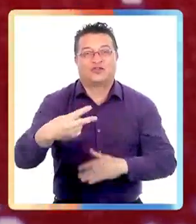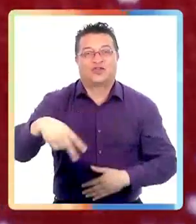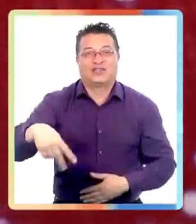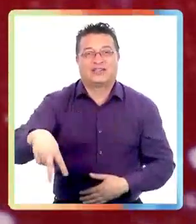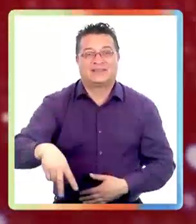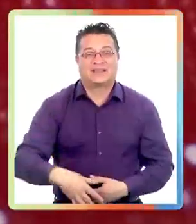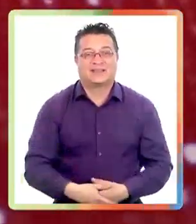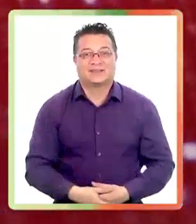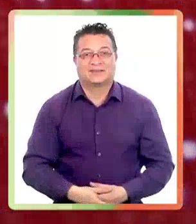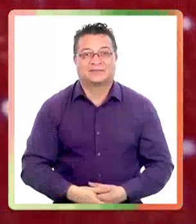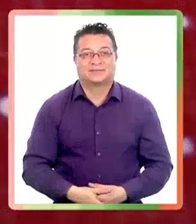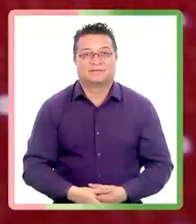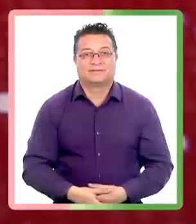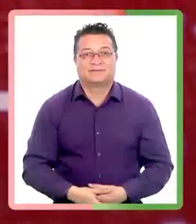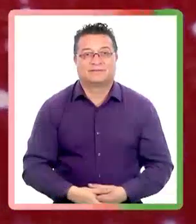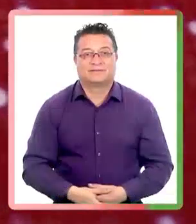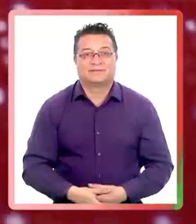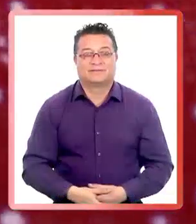Portavoz Noticias